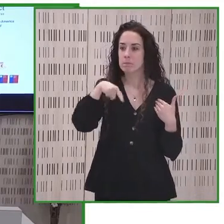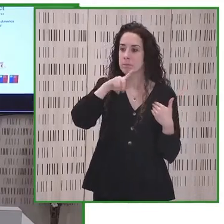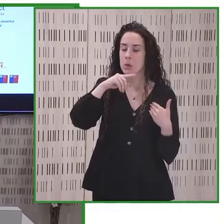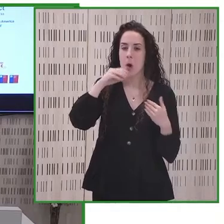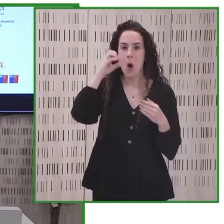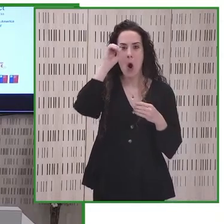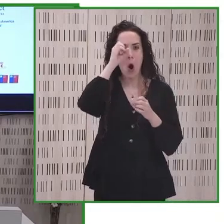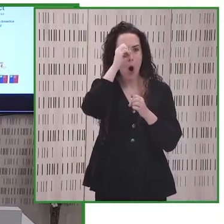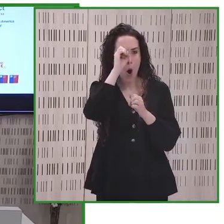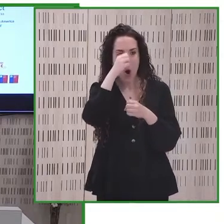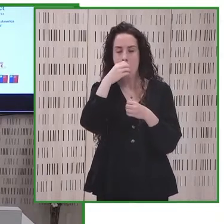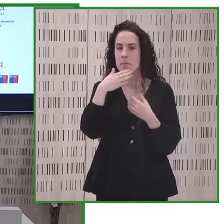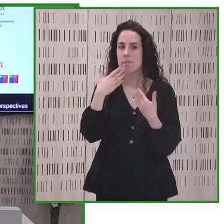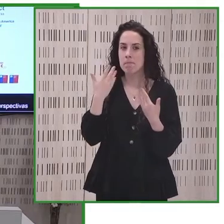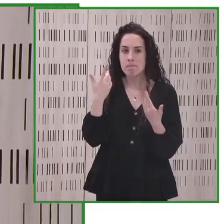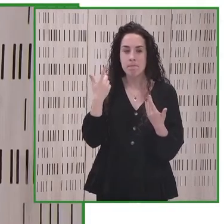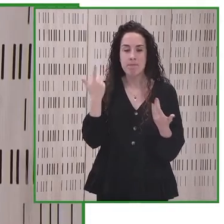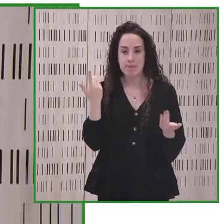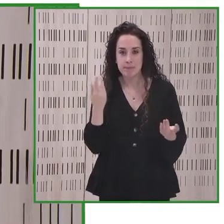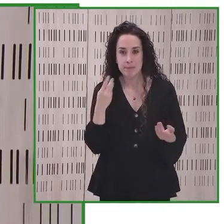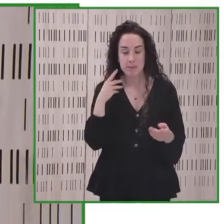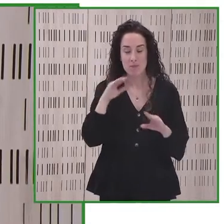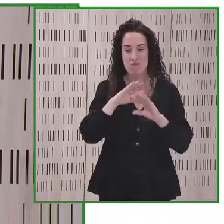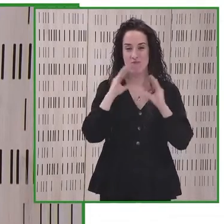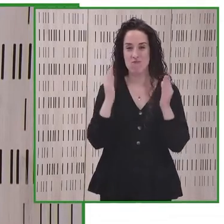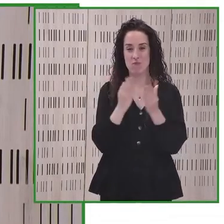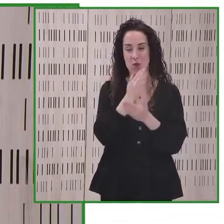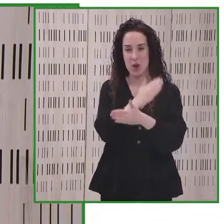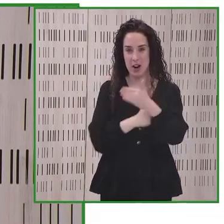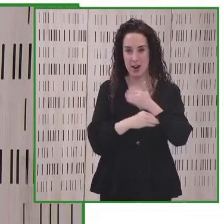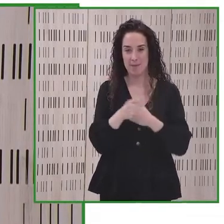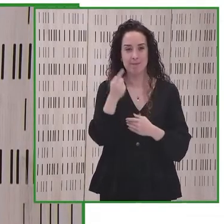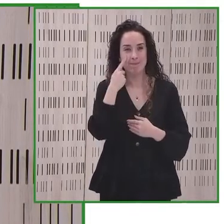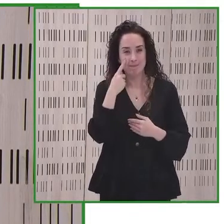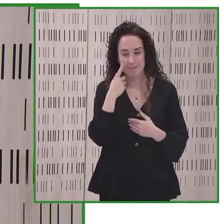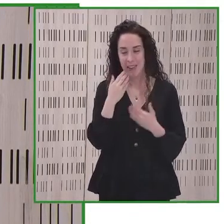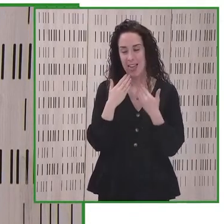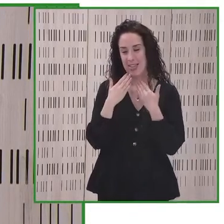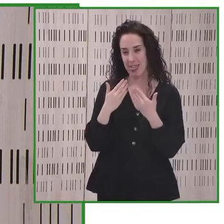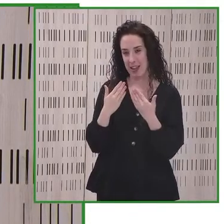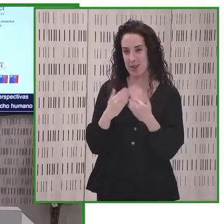accesibilidad como un derecho humano de las personas con discapacidad y les dejamos entonces con Michael gracias